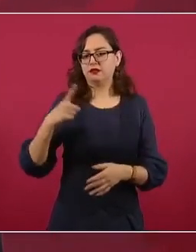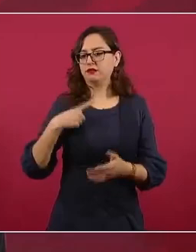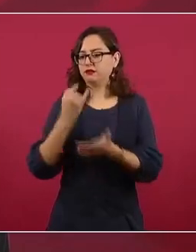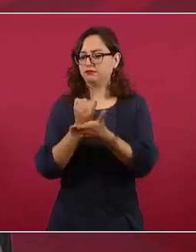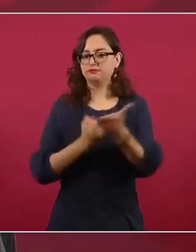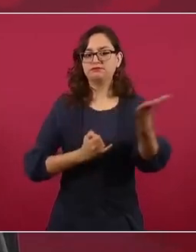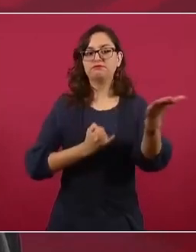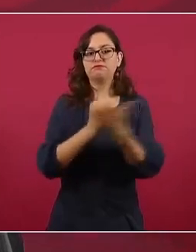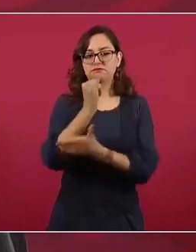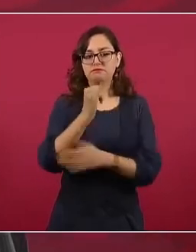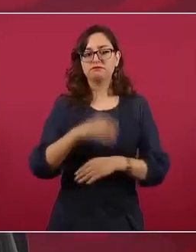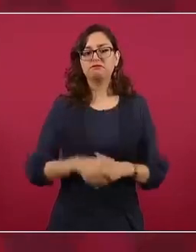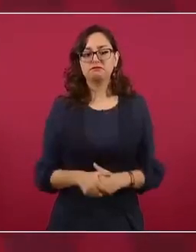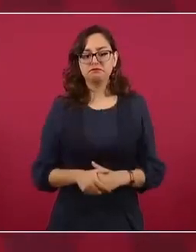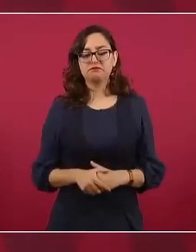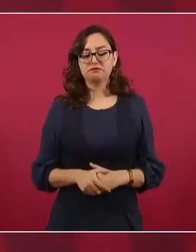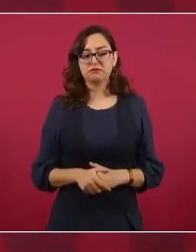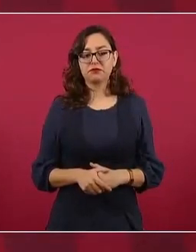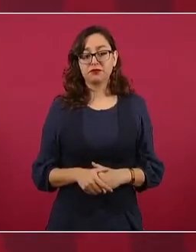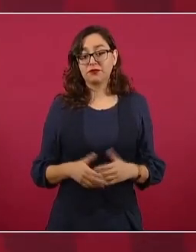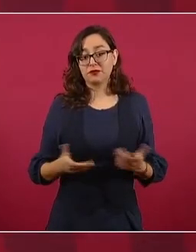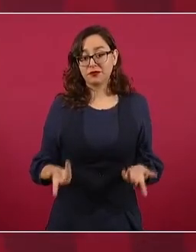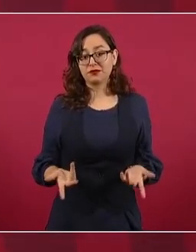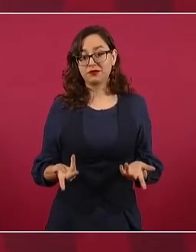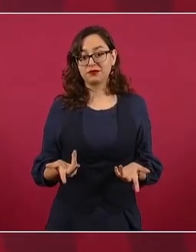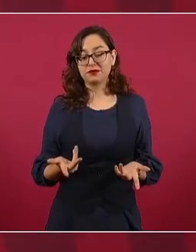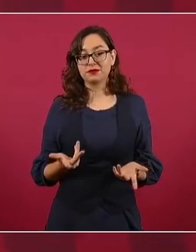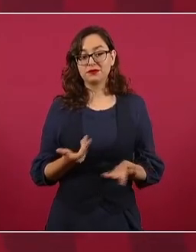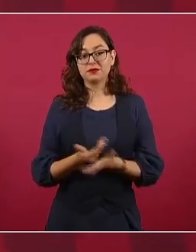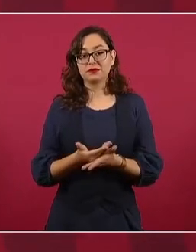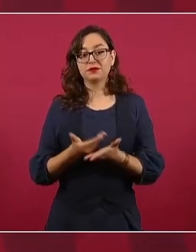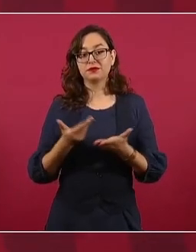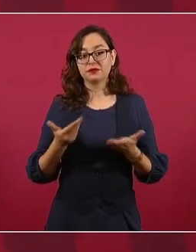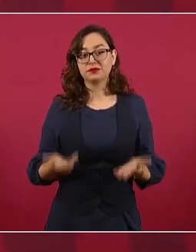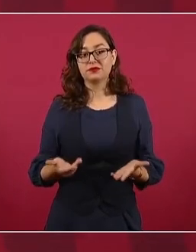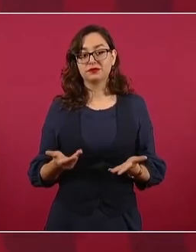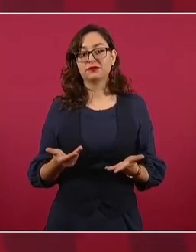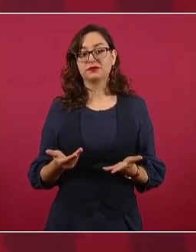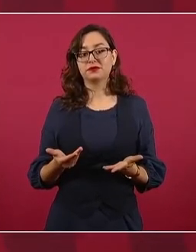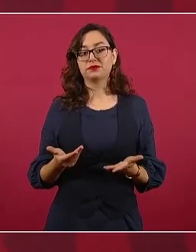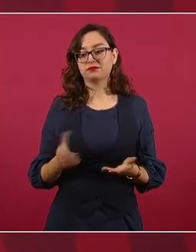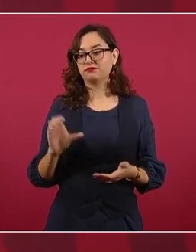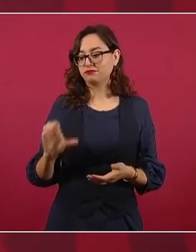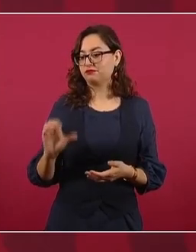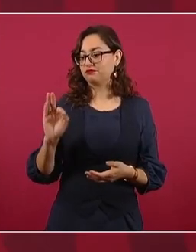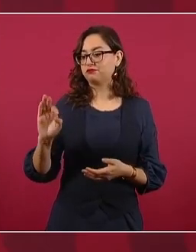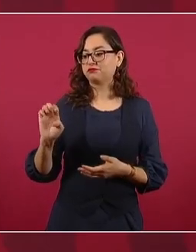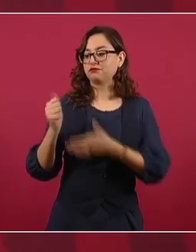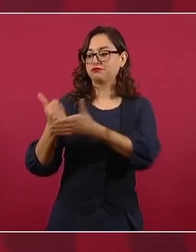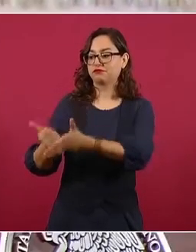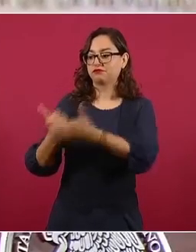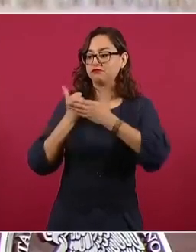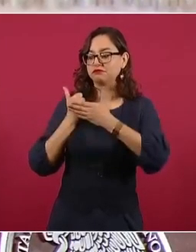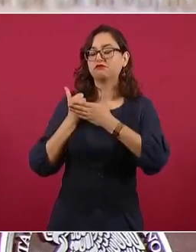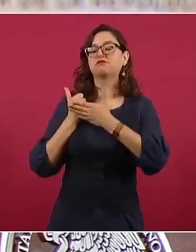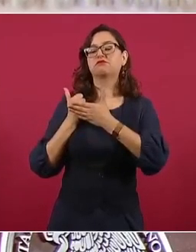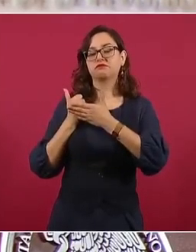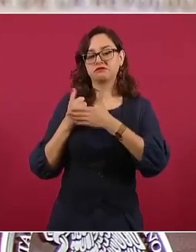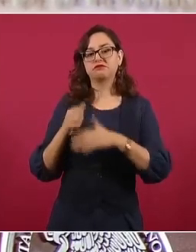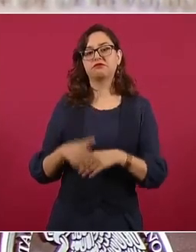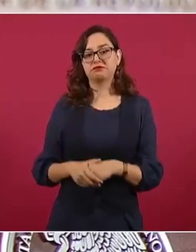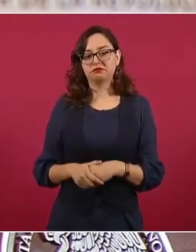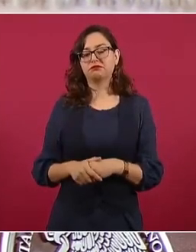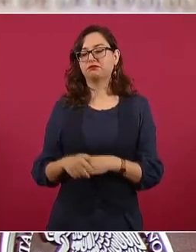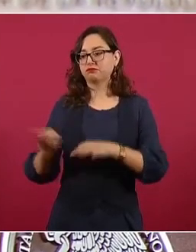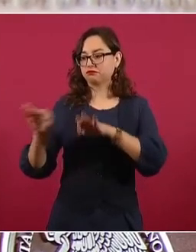Y me voy a apoyar, nos vamos a apoyar con los trabajadores electricistas, voy a hablar